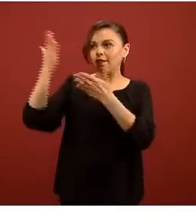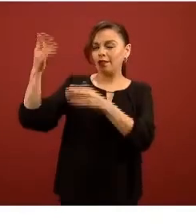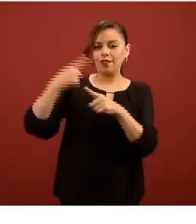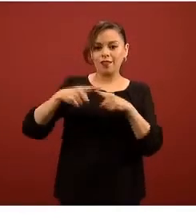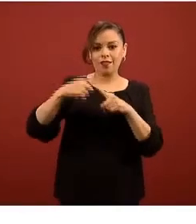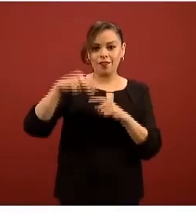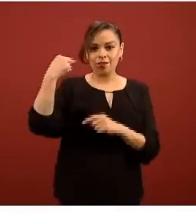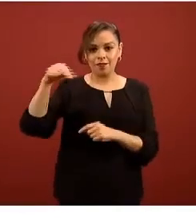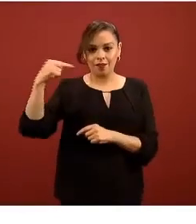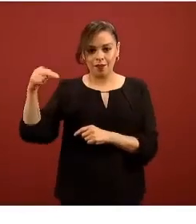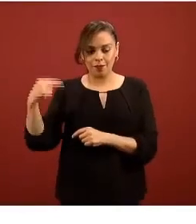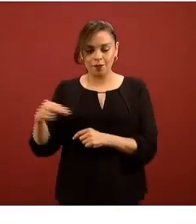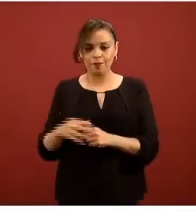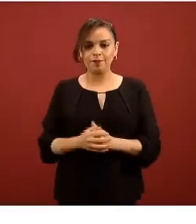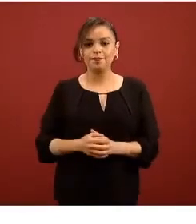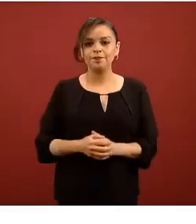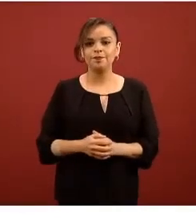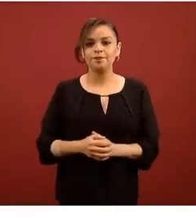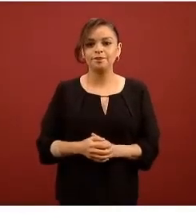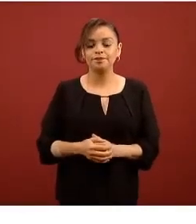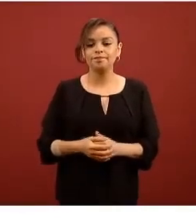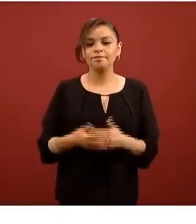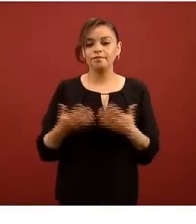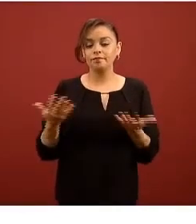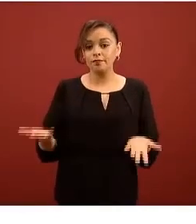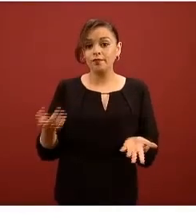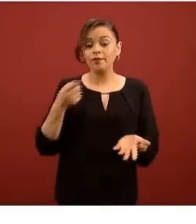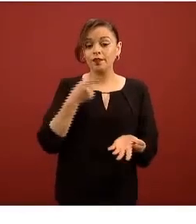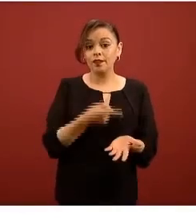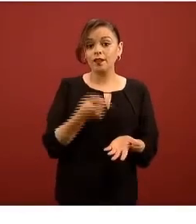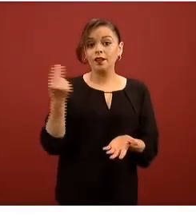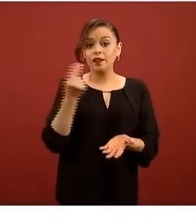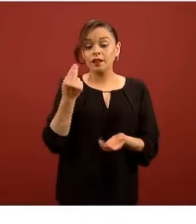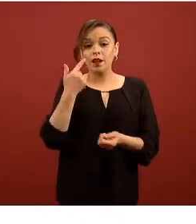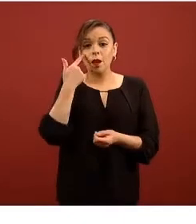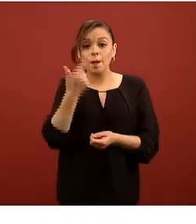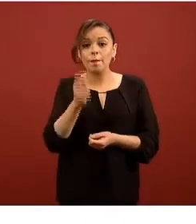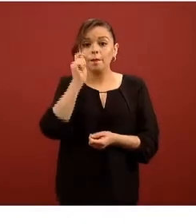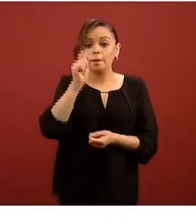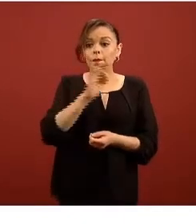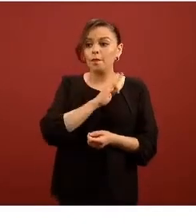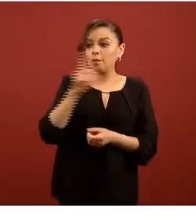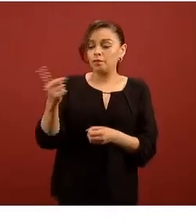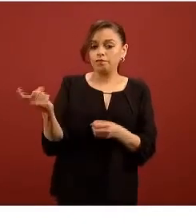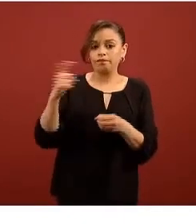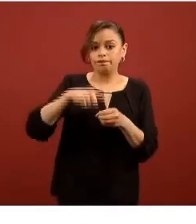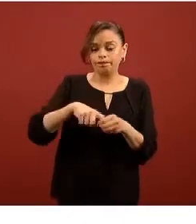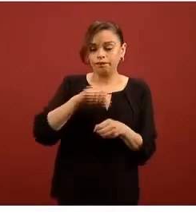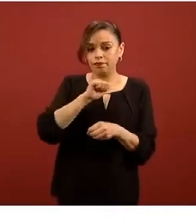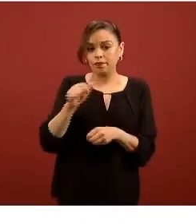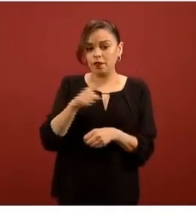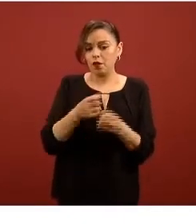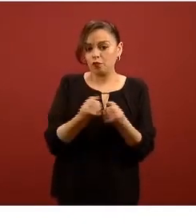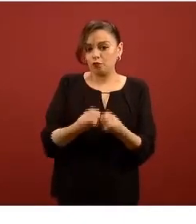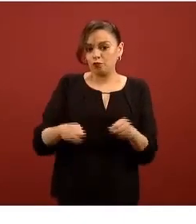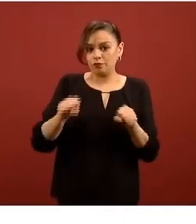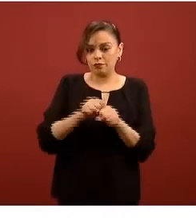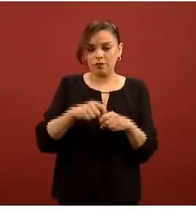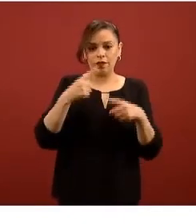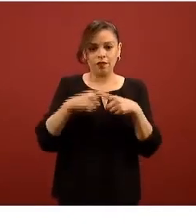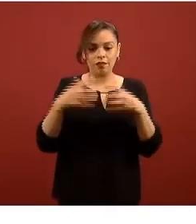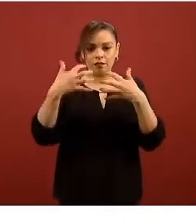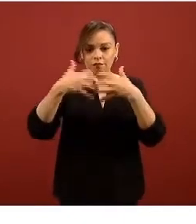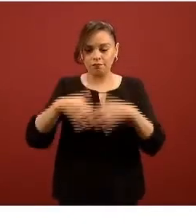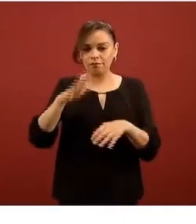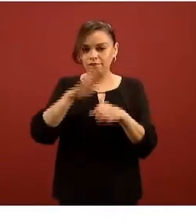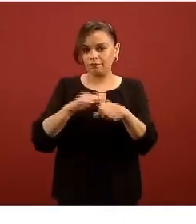establecieron después de una búsqueda exhaustiva de posibles socios en la industria nacional articulaciones